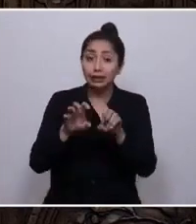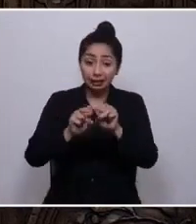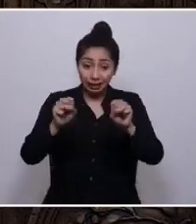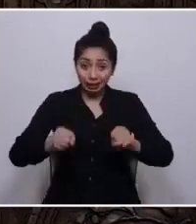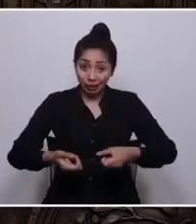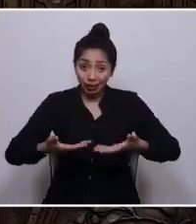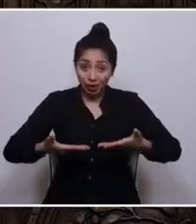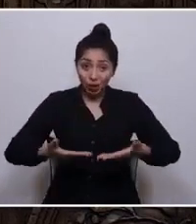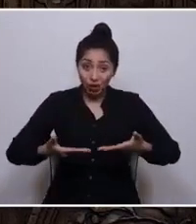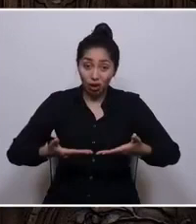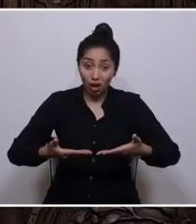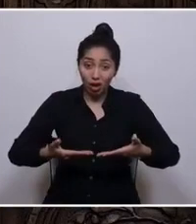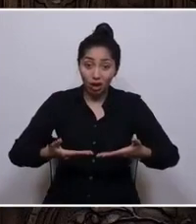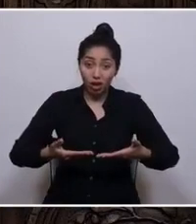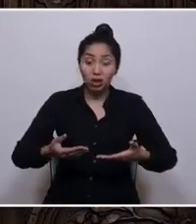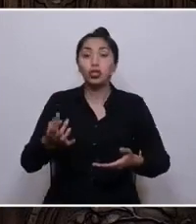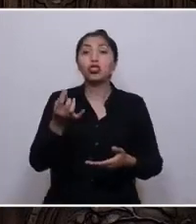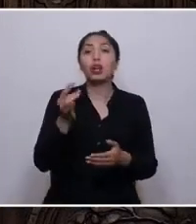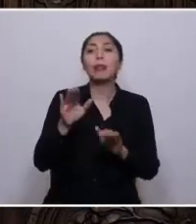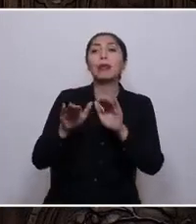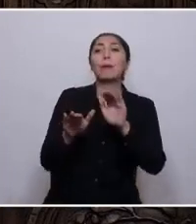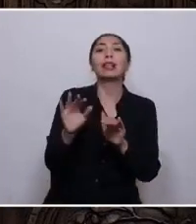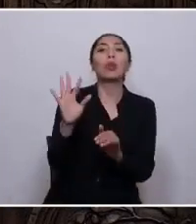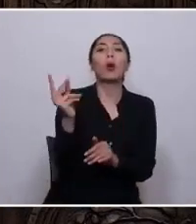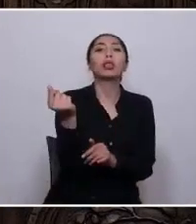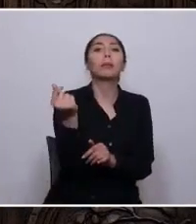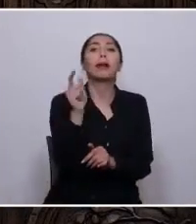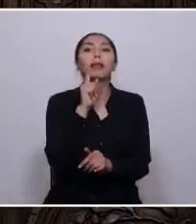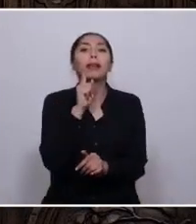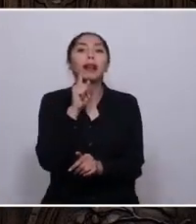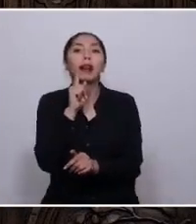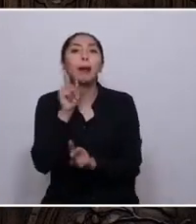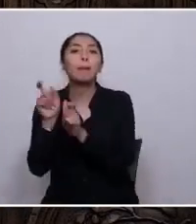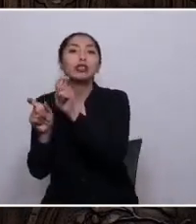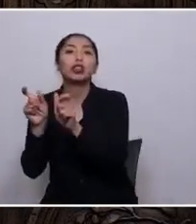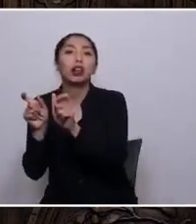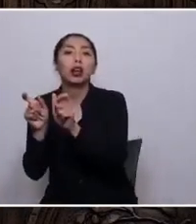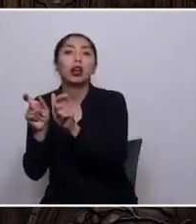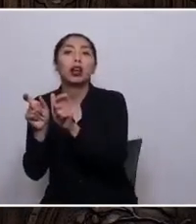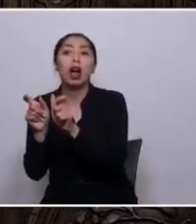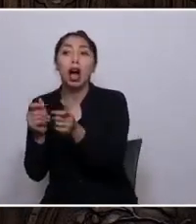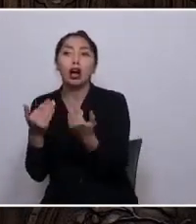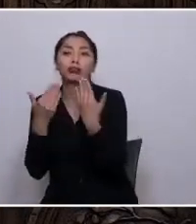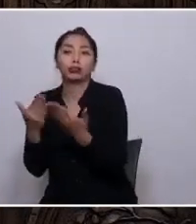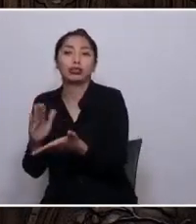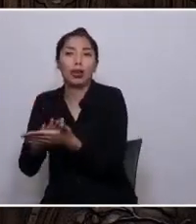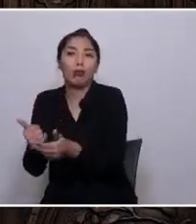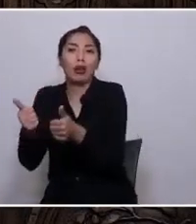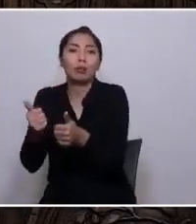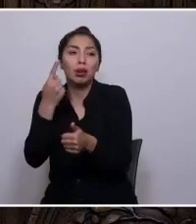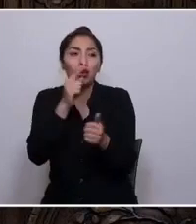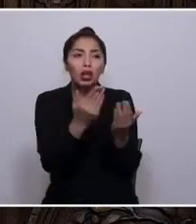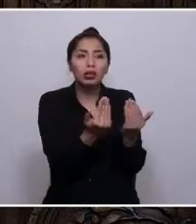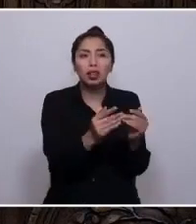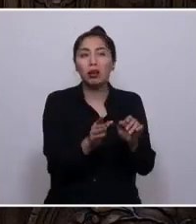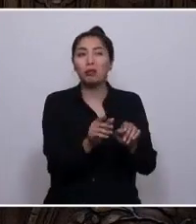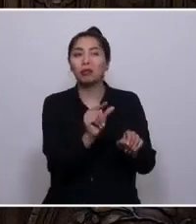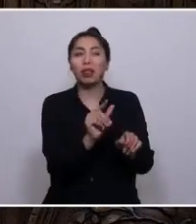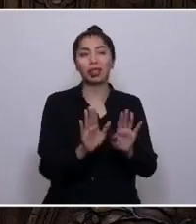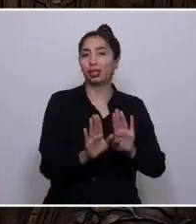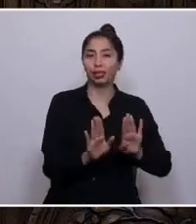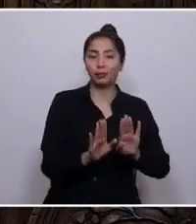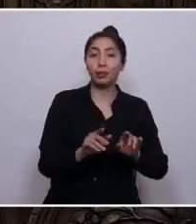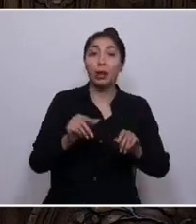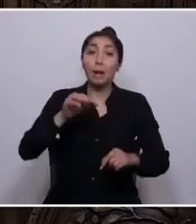solo en cuanto al poder adquisitivo que tienen las personas y no atiende a la necesidad misma. Pensiones, el